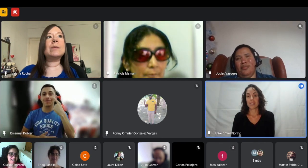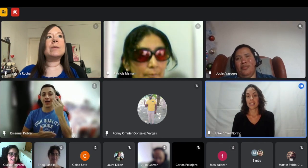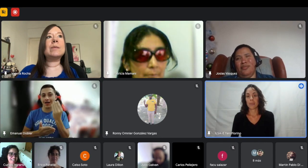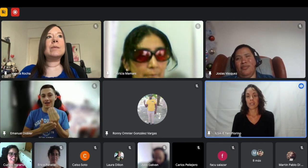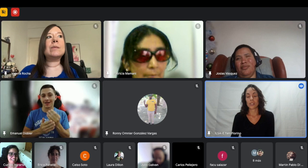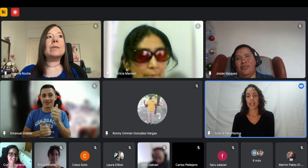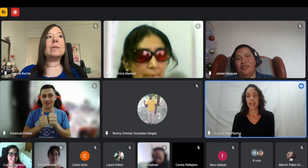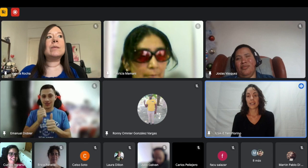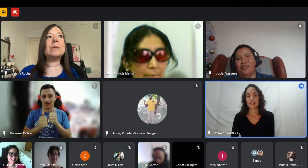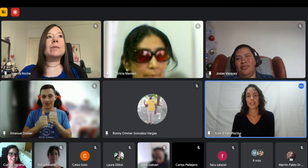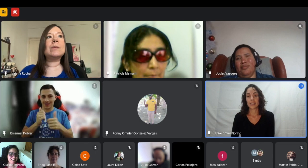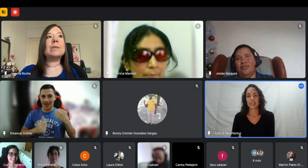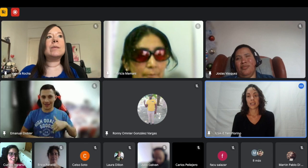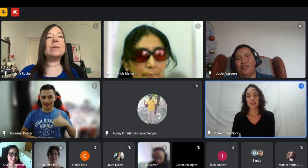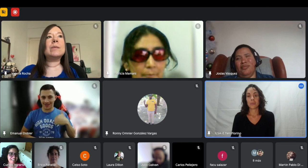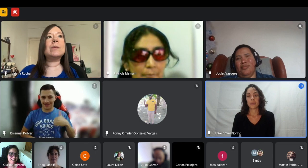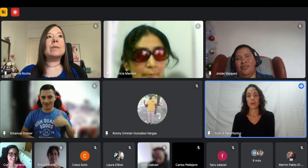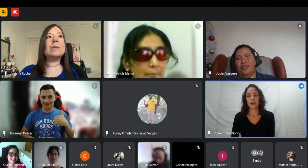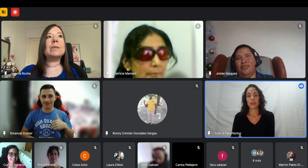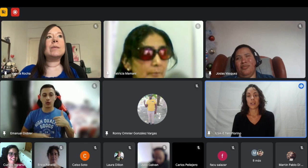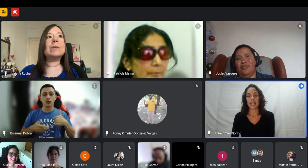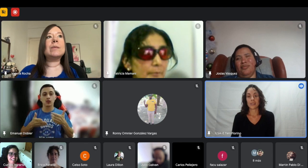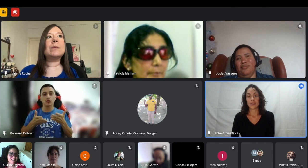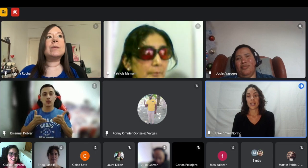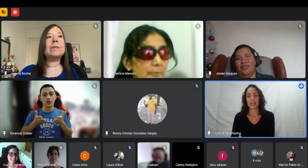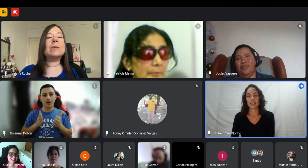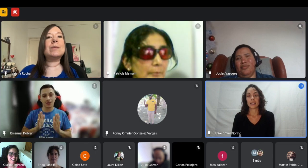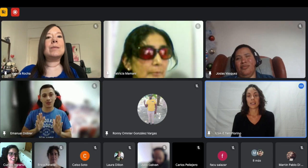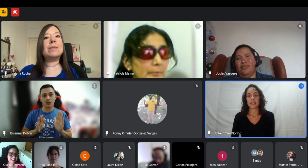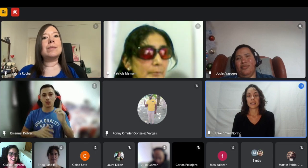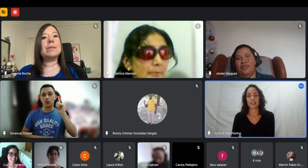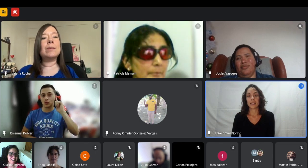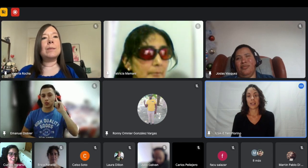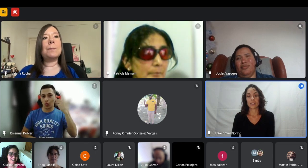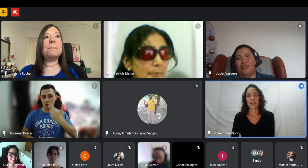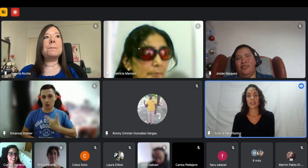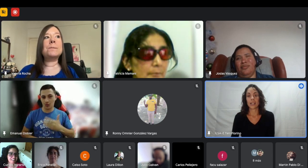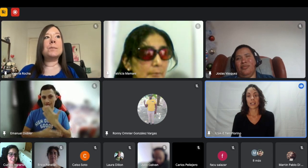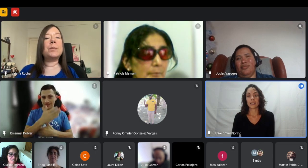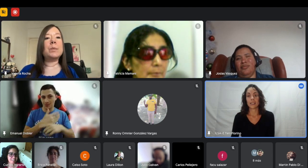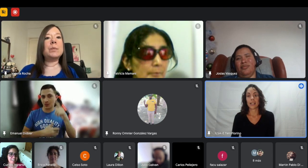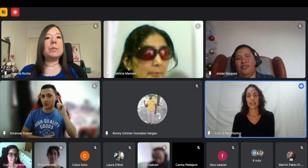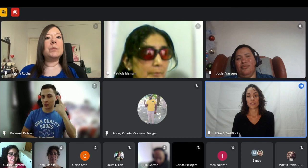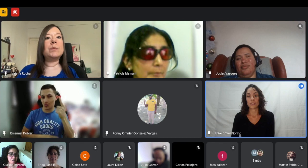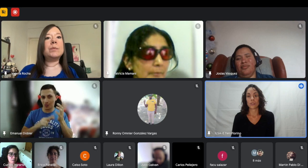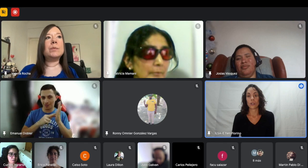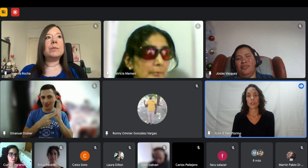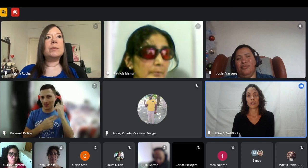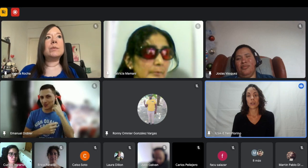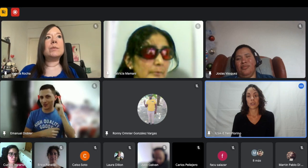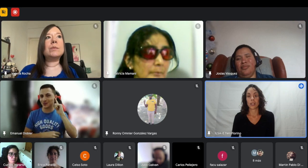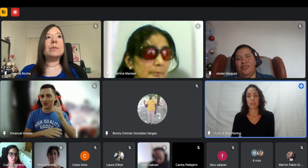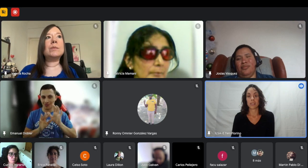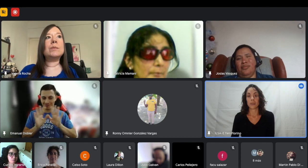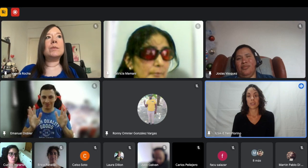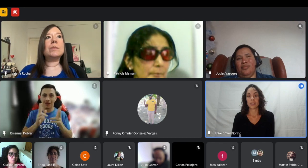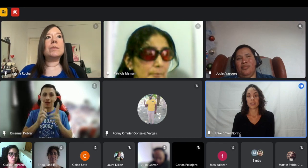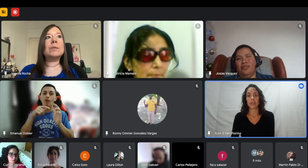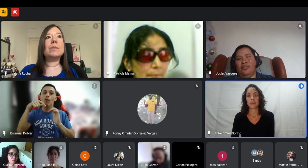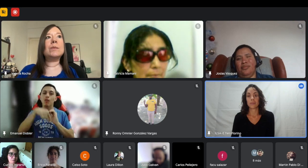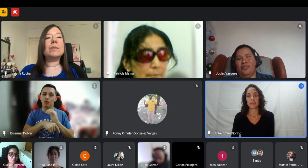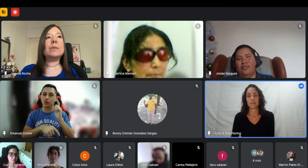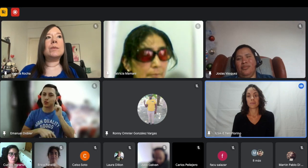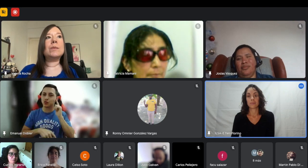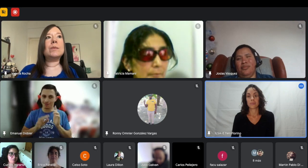esta es mi tenía personal vivo en la ciudad de Rosario en Argentina nació sordo con discapacidad